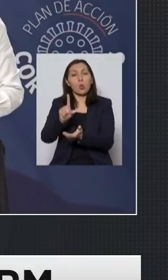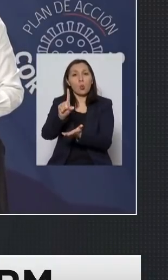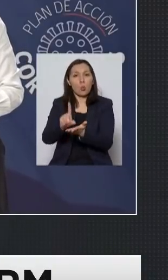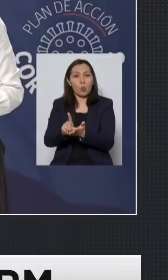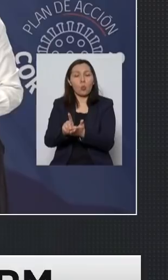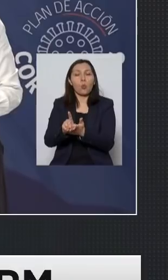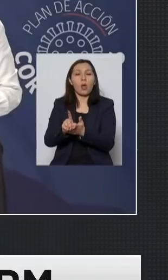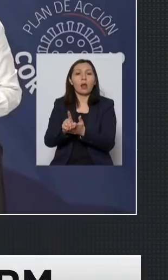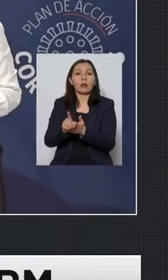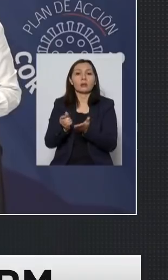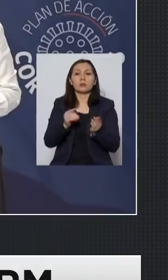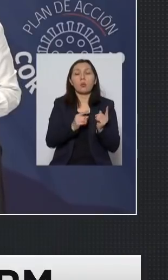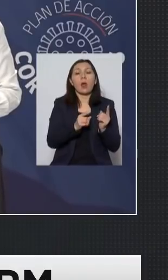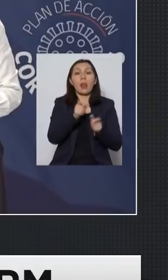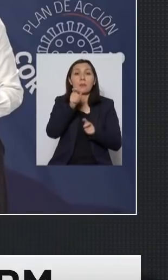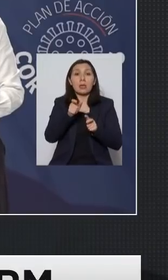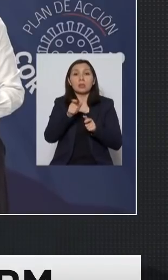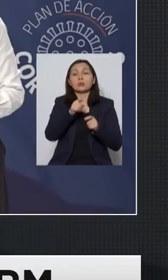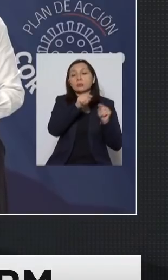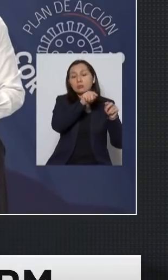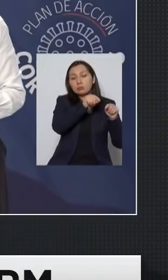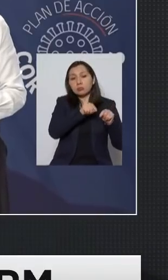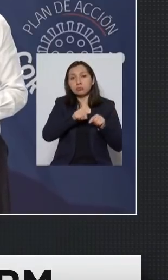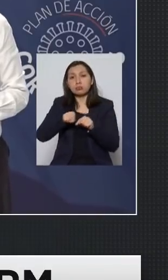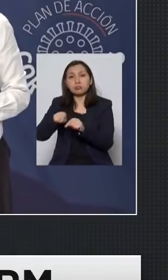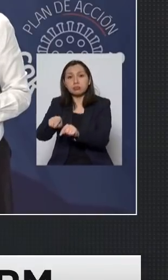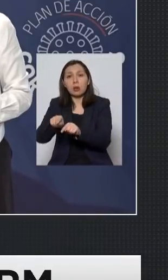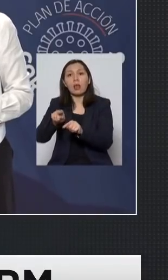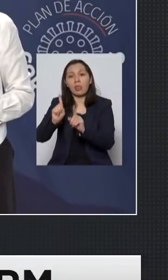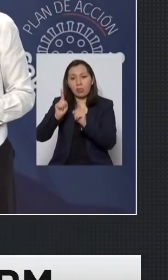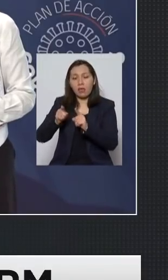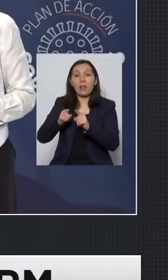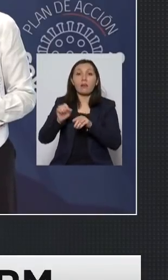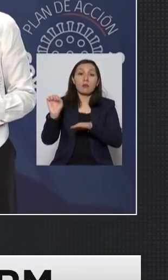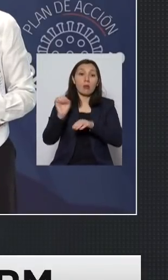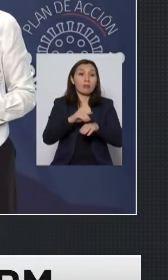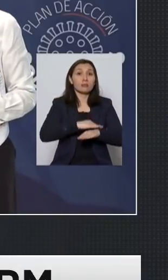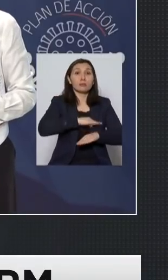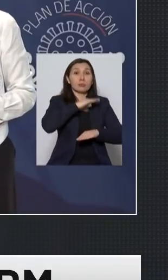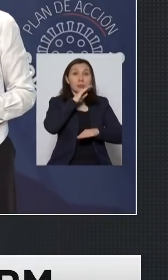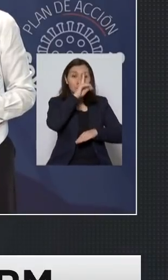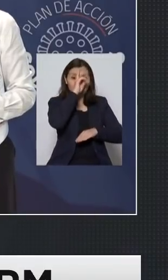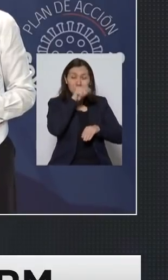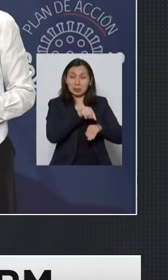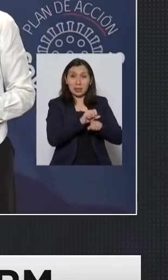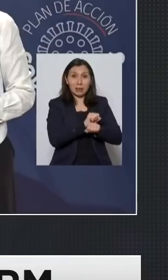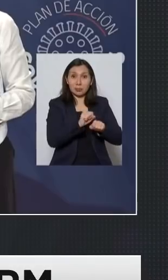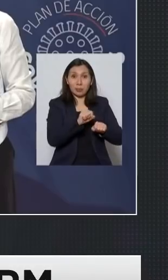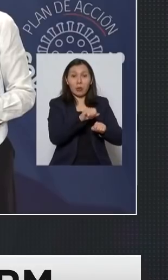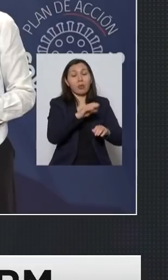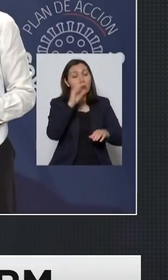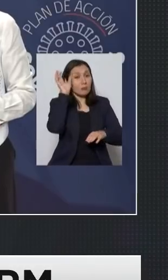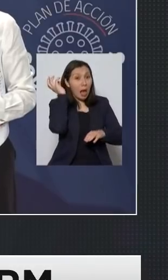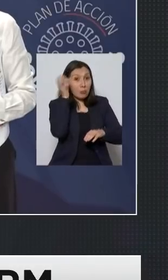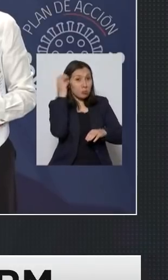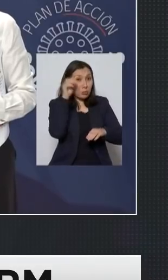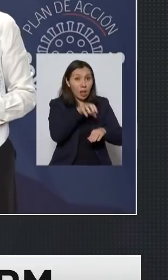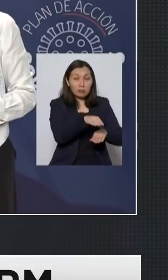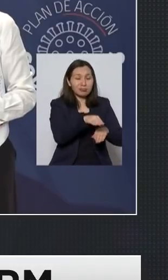fundamentales de recepción de estos pacientes y hacia allá tenemos que referirlos y estamos como digo